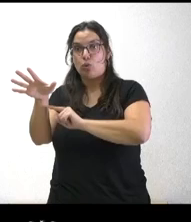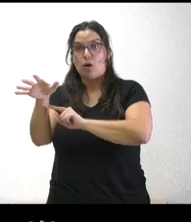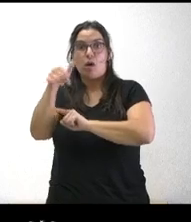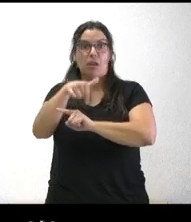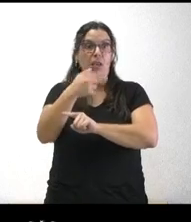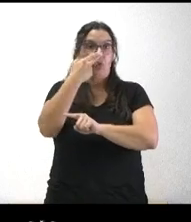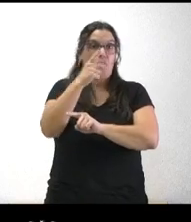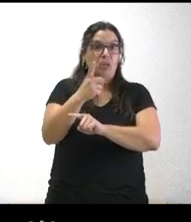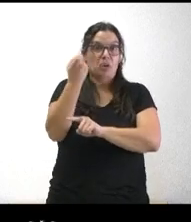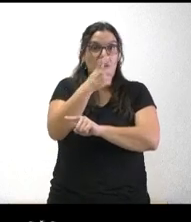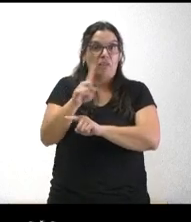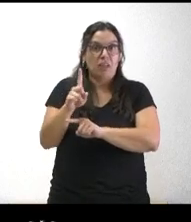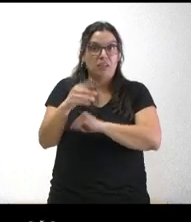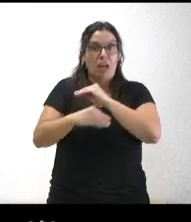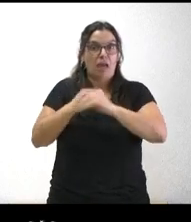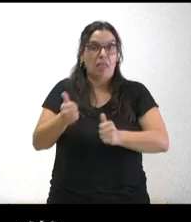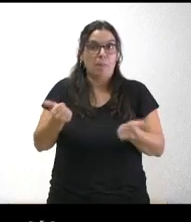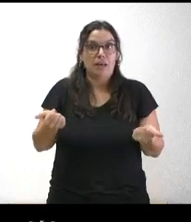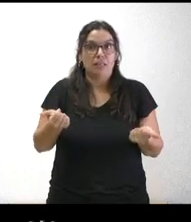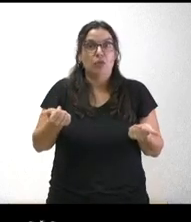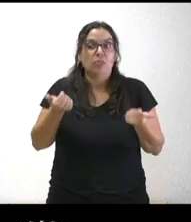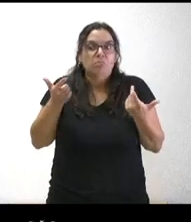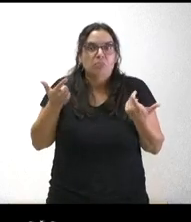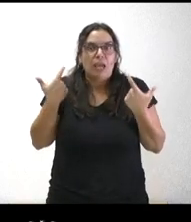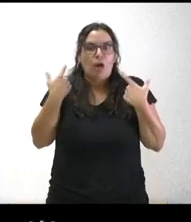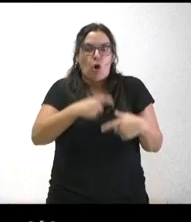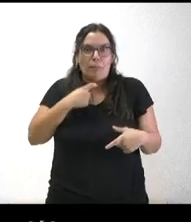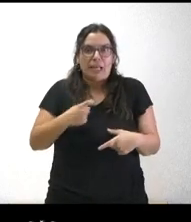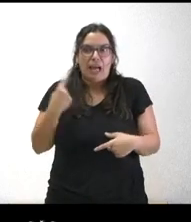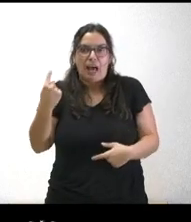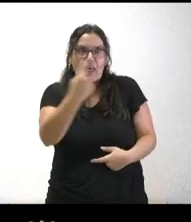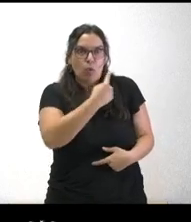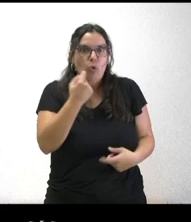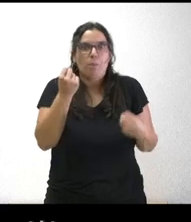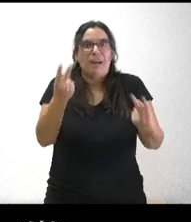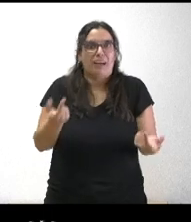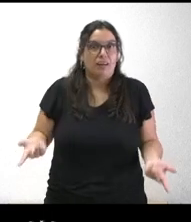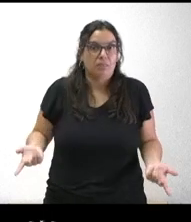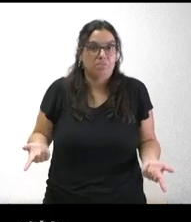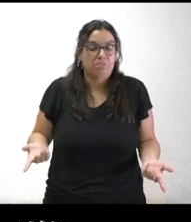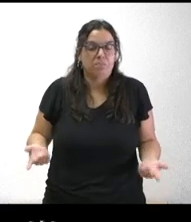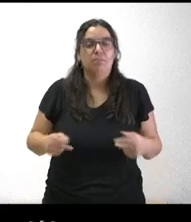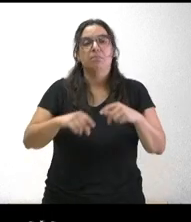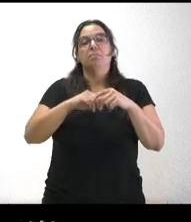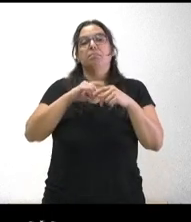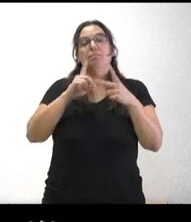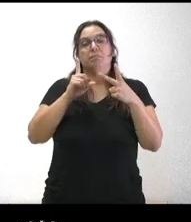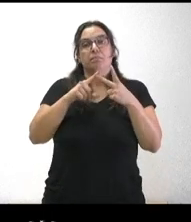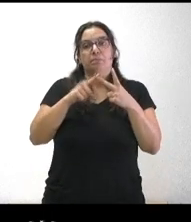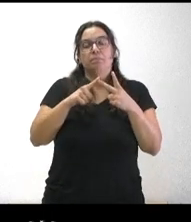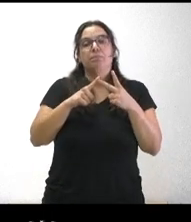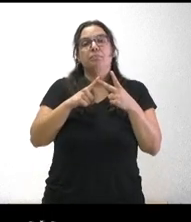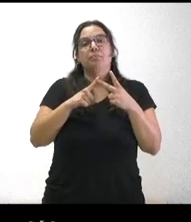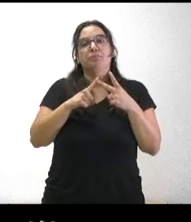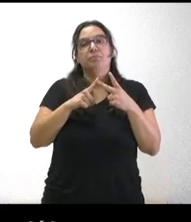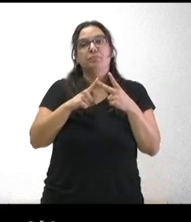interesa a Castilla y León hacer ningún recurso no sé qué sentido tiene crear ese comité en todas las consejerías y por otro